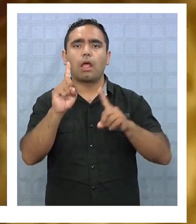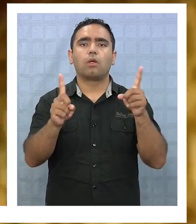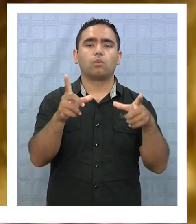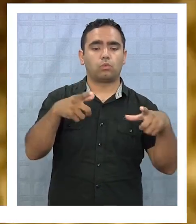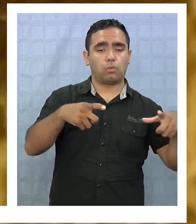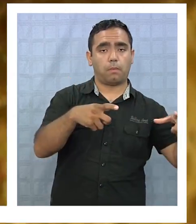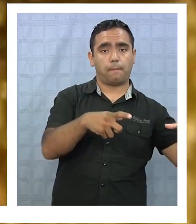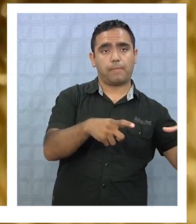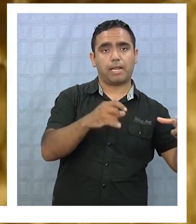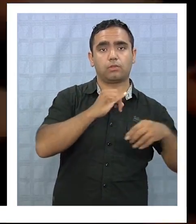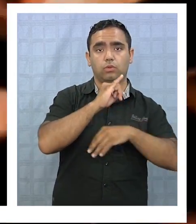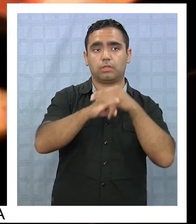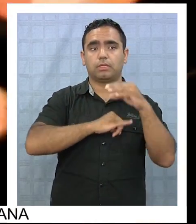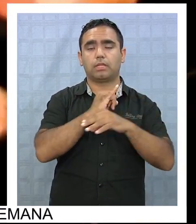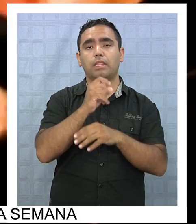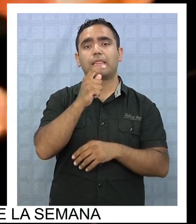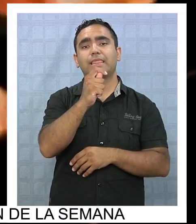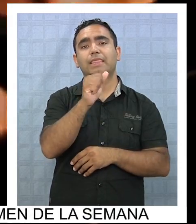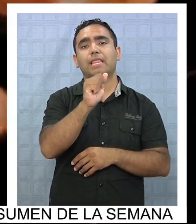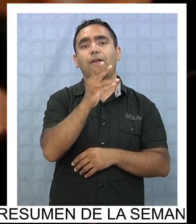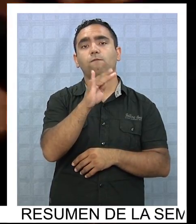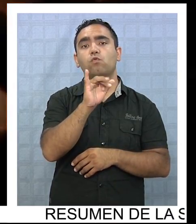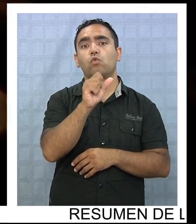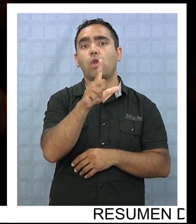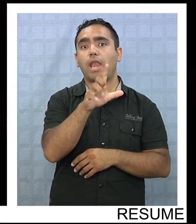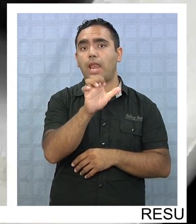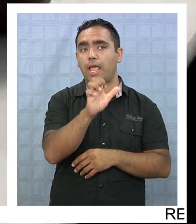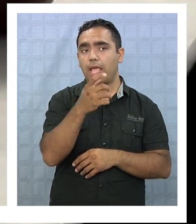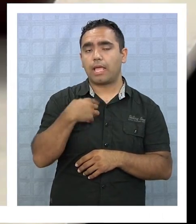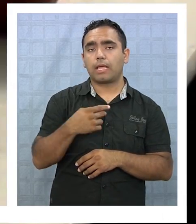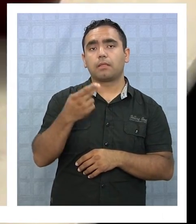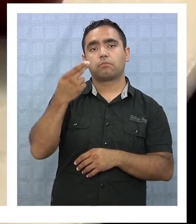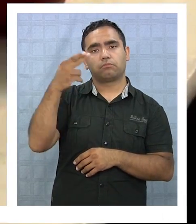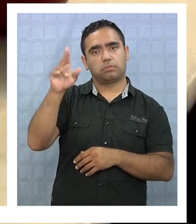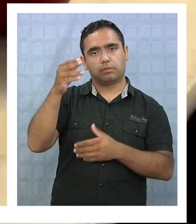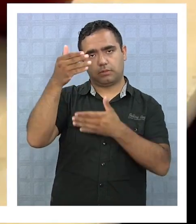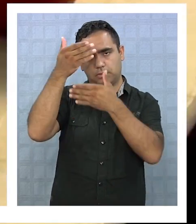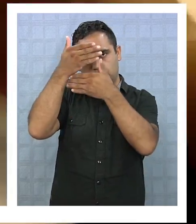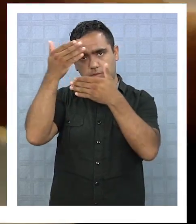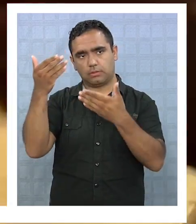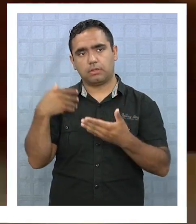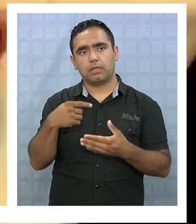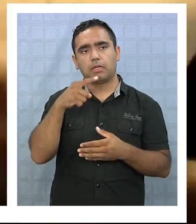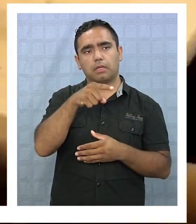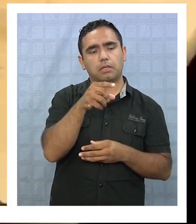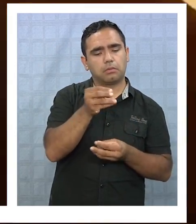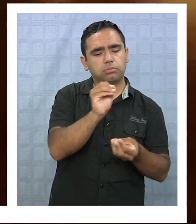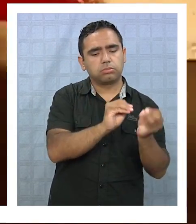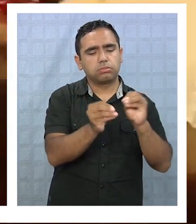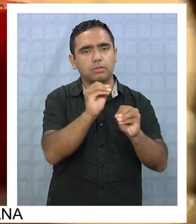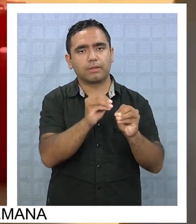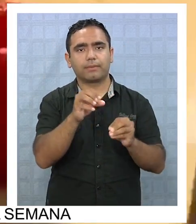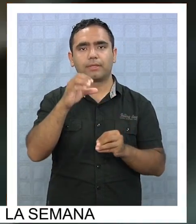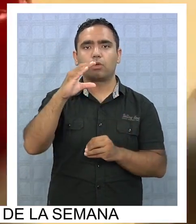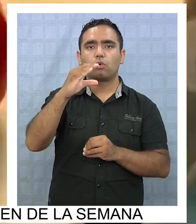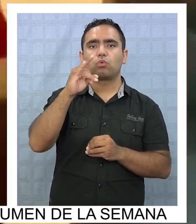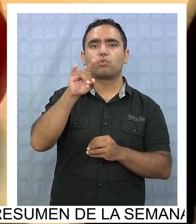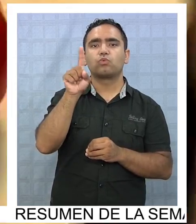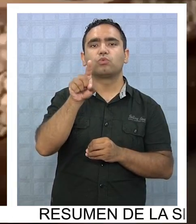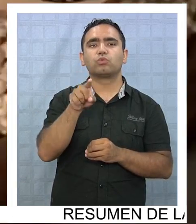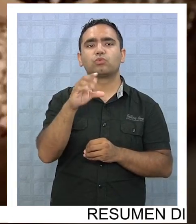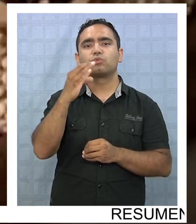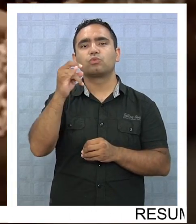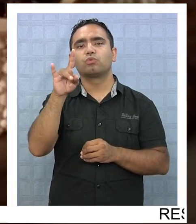internacional como el tabule, que es un plato marroquí, y en vez de ponerle cuscús, que es un